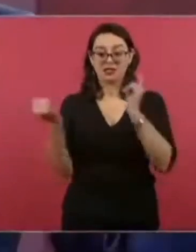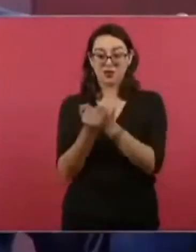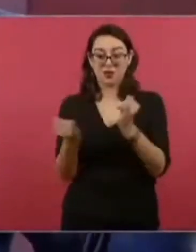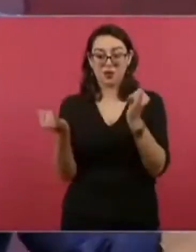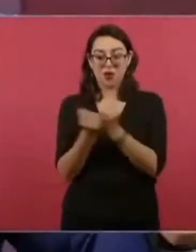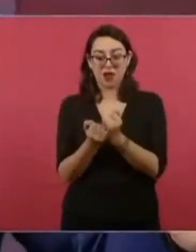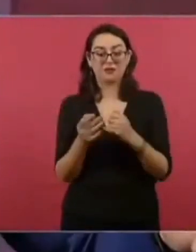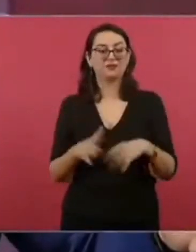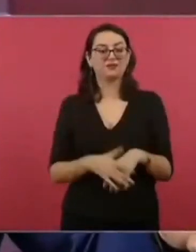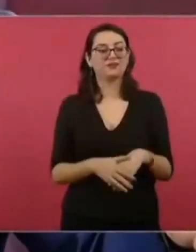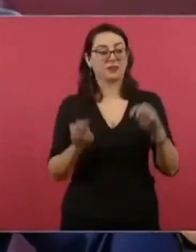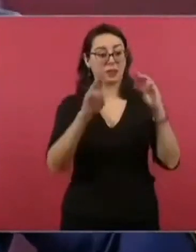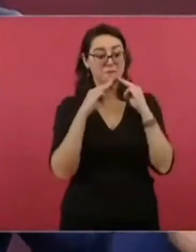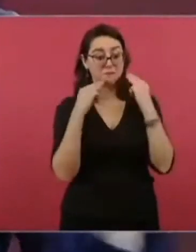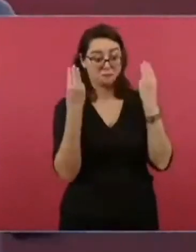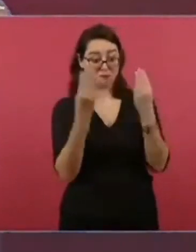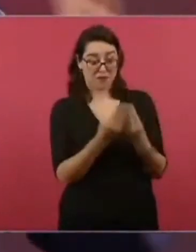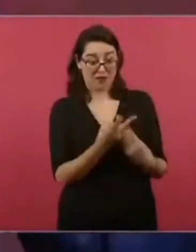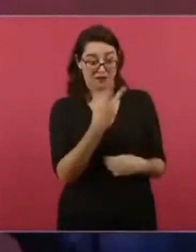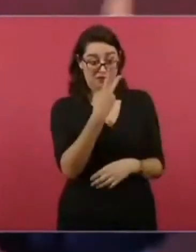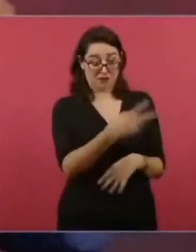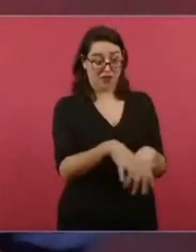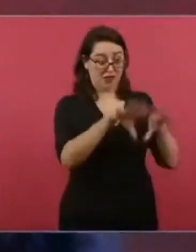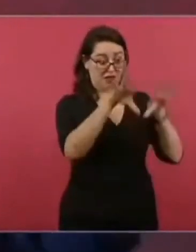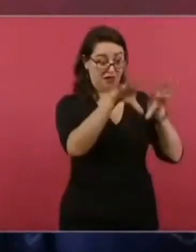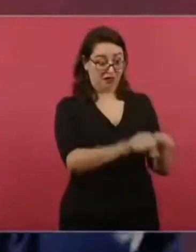tomamos la carretera van